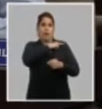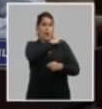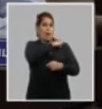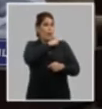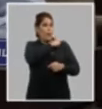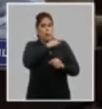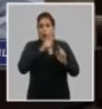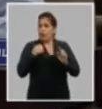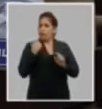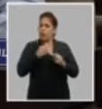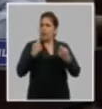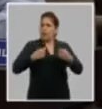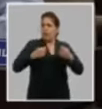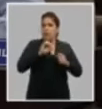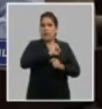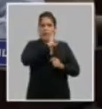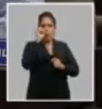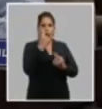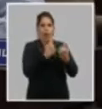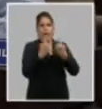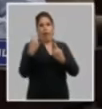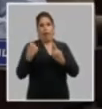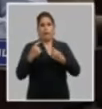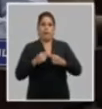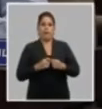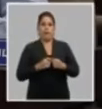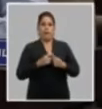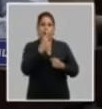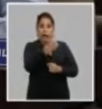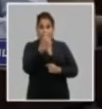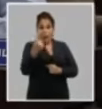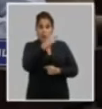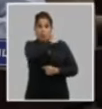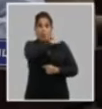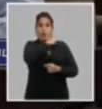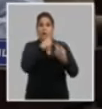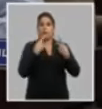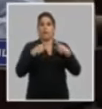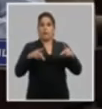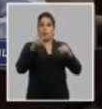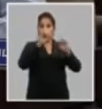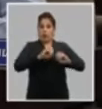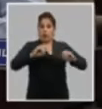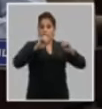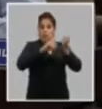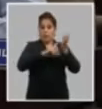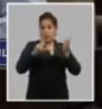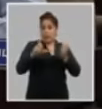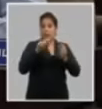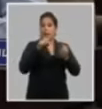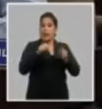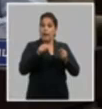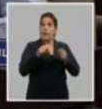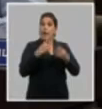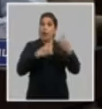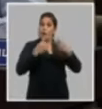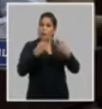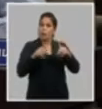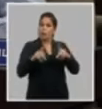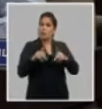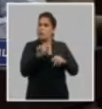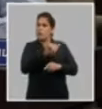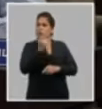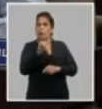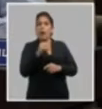cuadros tenemos que de verdad lograr cada una de estas cuestiones y a cada uno de los cuadros profesionales de la organización y los cuadros semiprofesionales que hoy tenemos